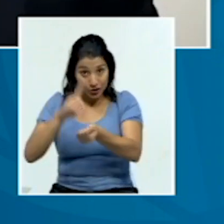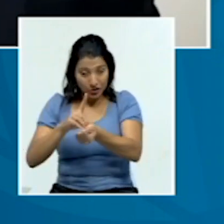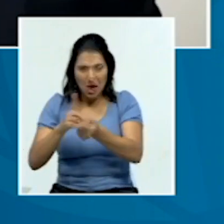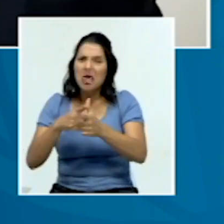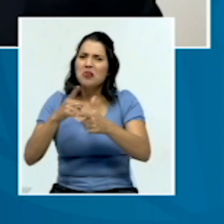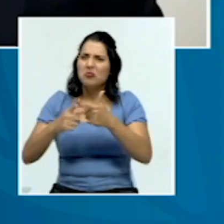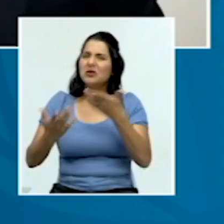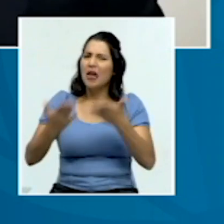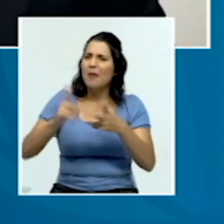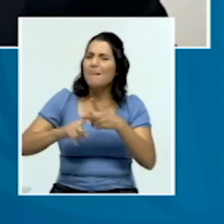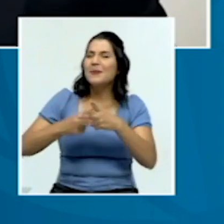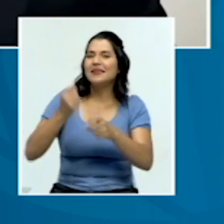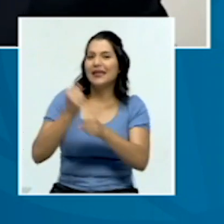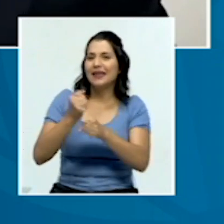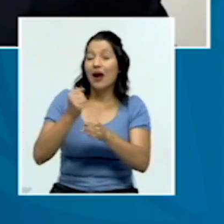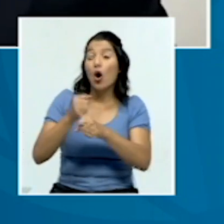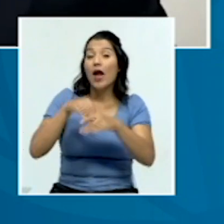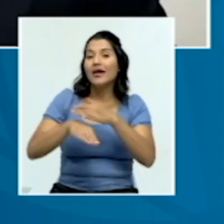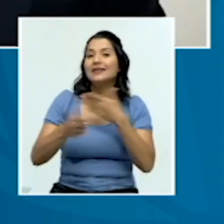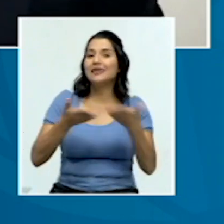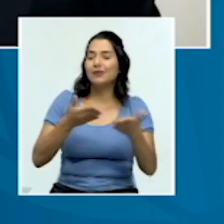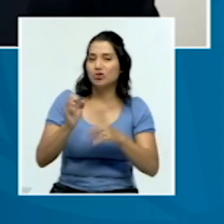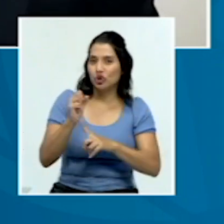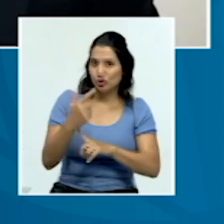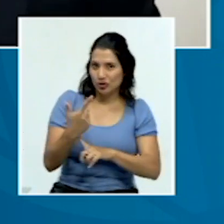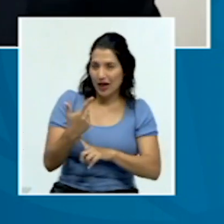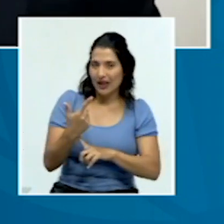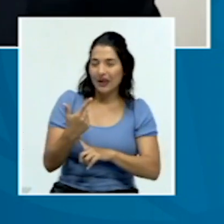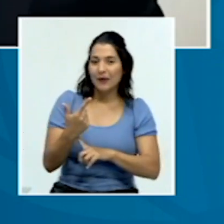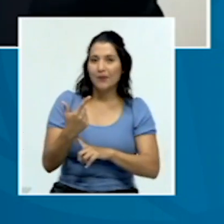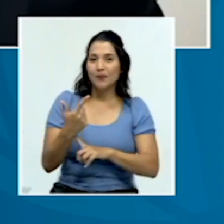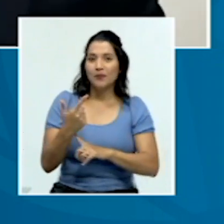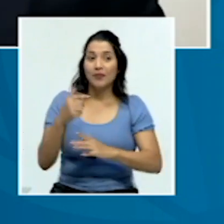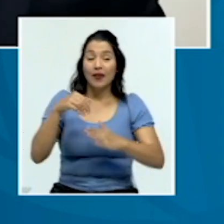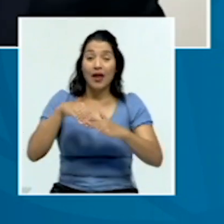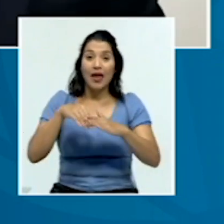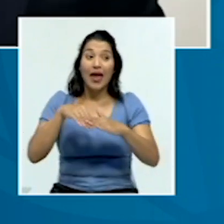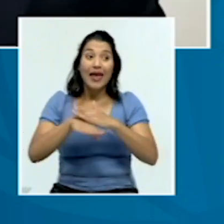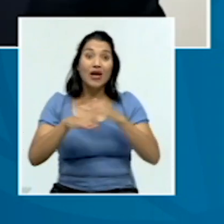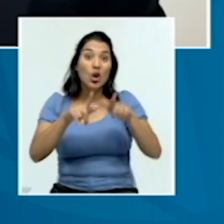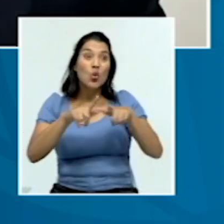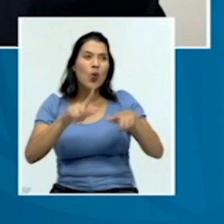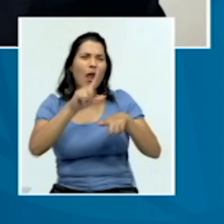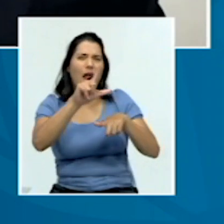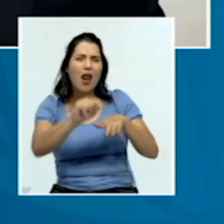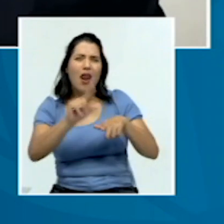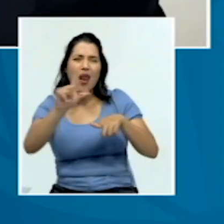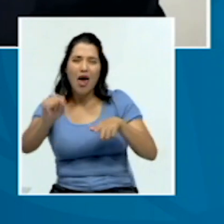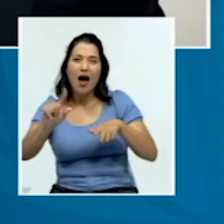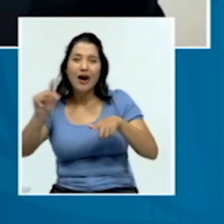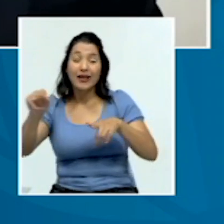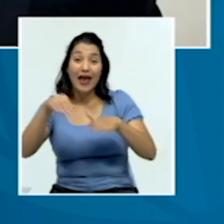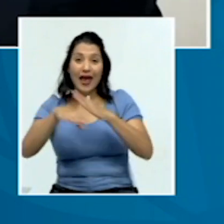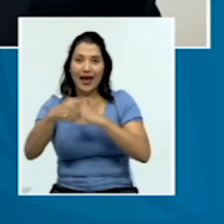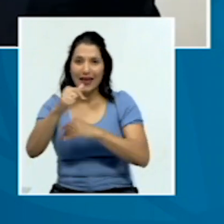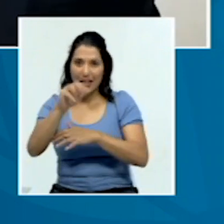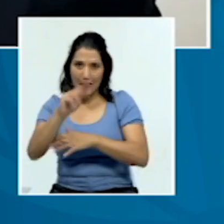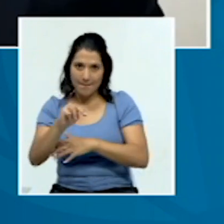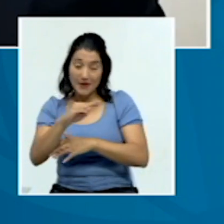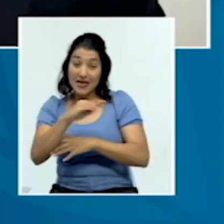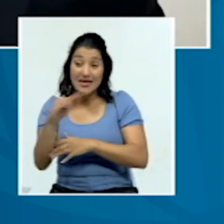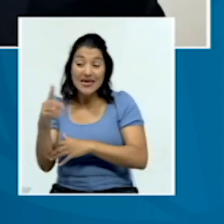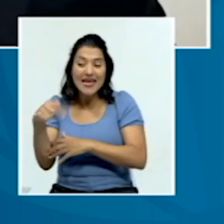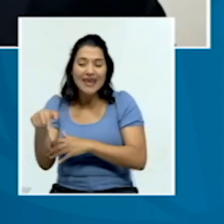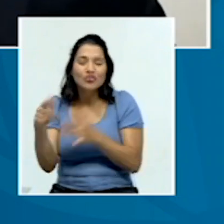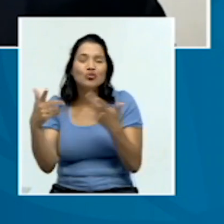posiblemente empiecen su trabajo en el servicio social en estas áreas lejanas de la gran área metropolitana y que ya ellos